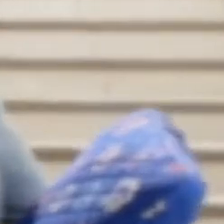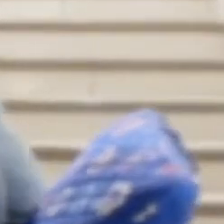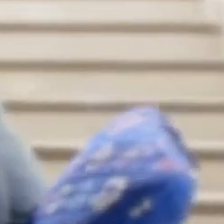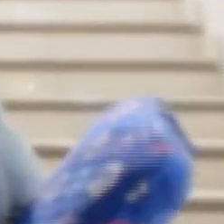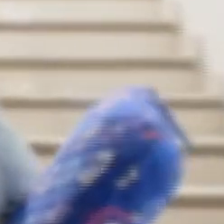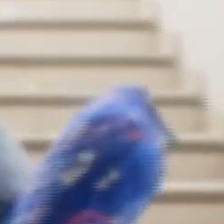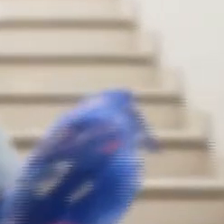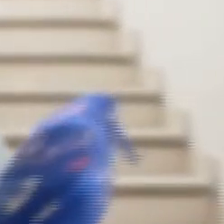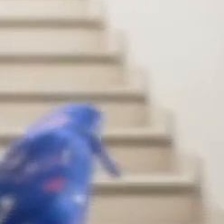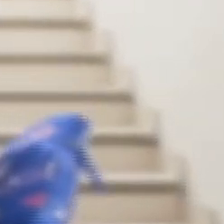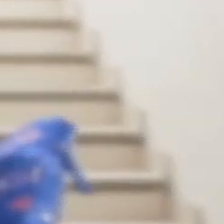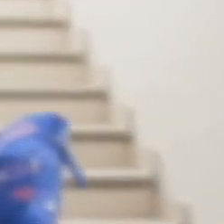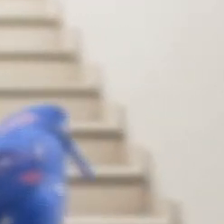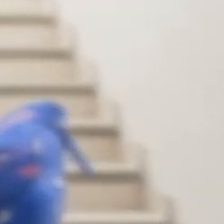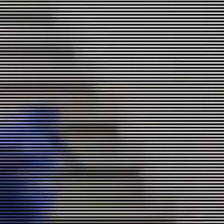Eso hace Raxa.